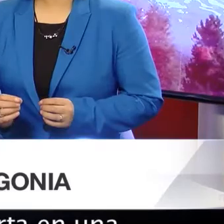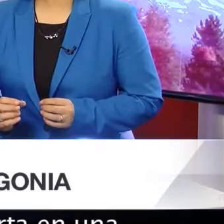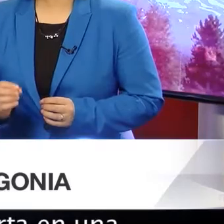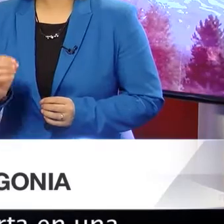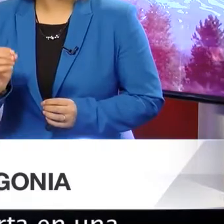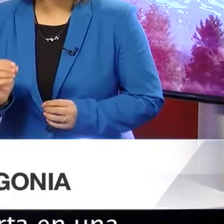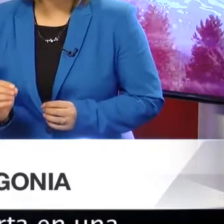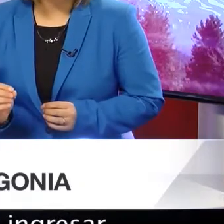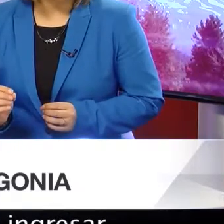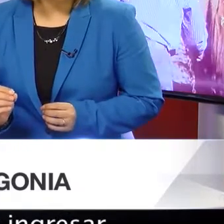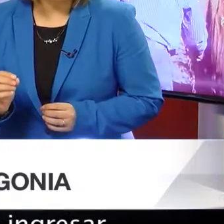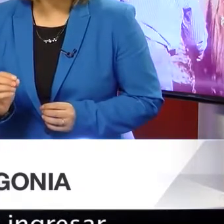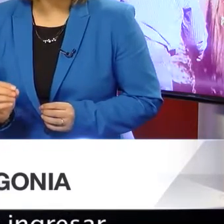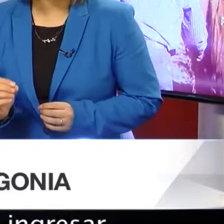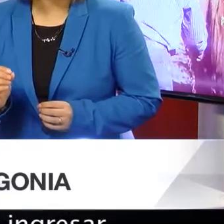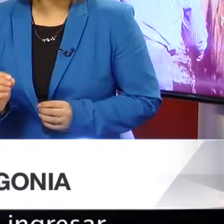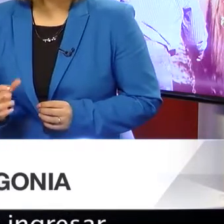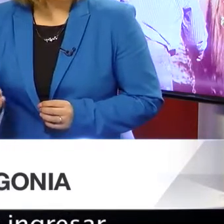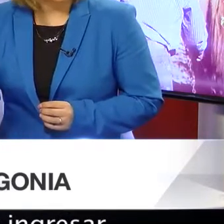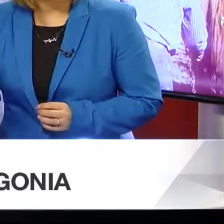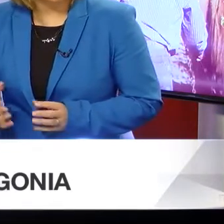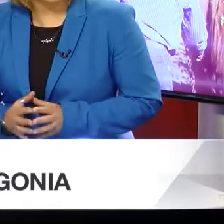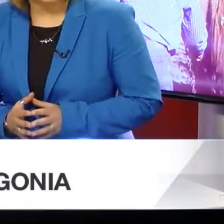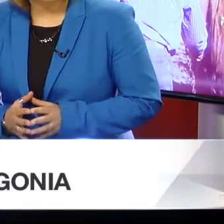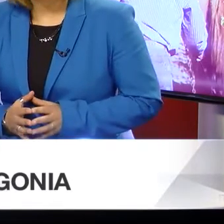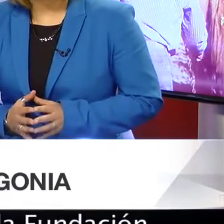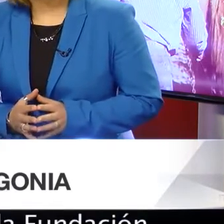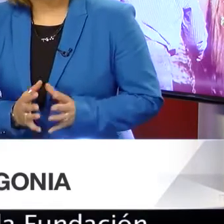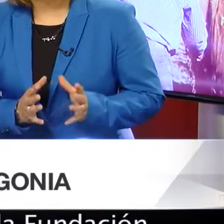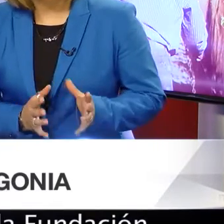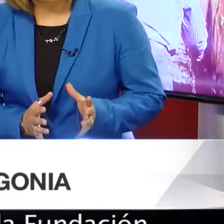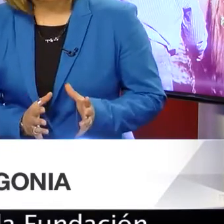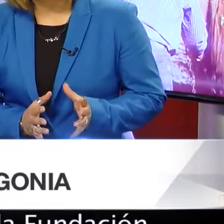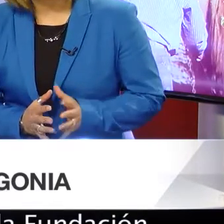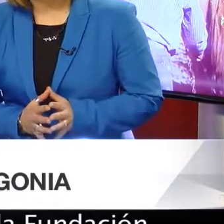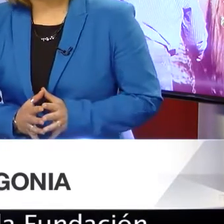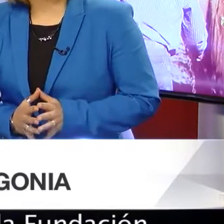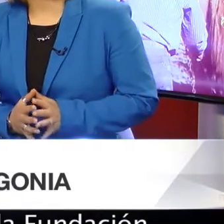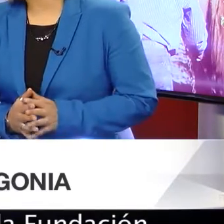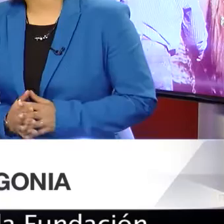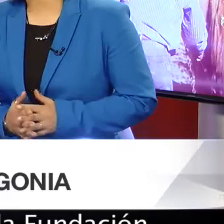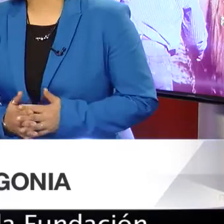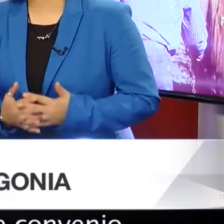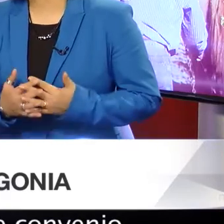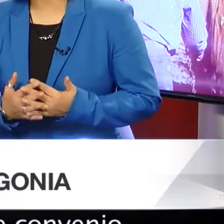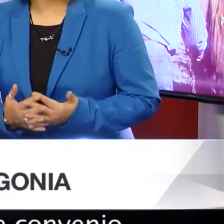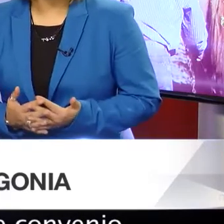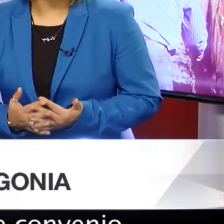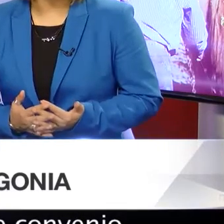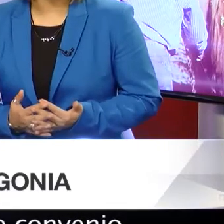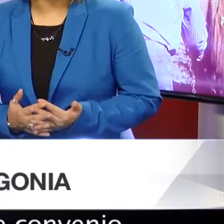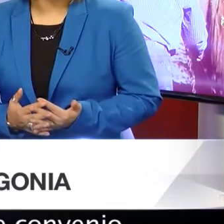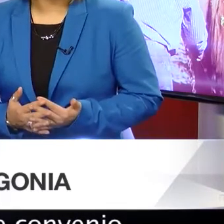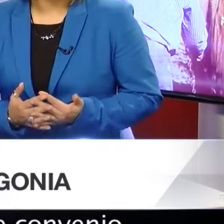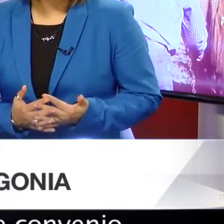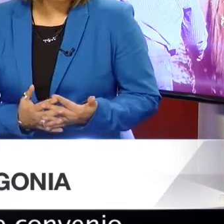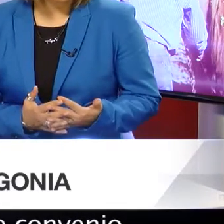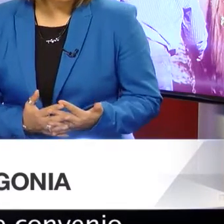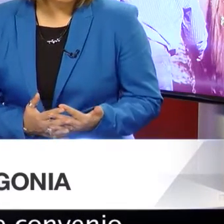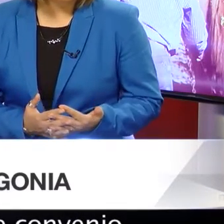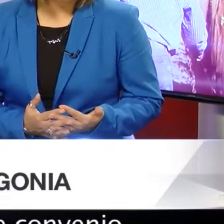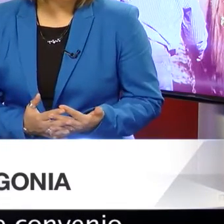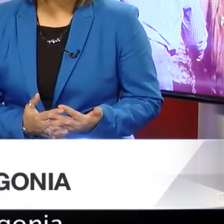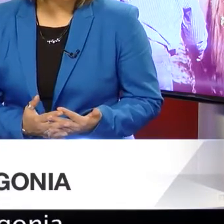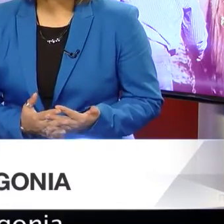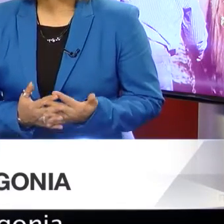convierta en una herramienta que les permita ingresar al mundo laboral. El Hogar de Cristo, a través de la Fundación Rostros Nuevos, firmaron